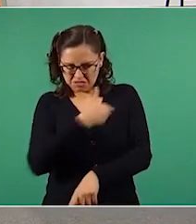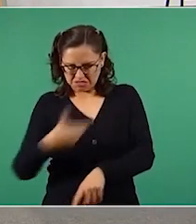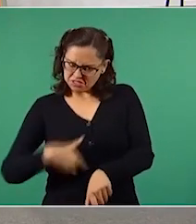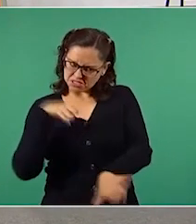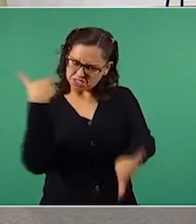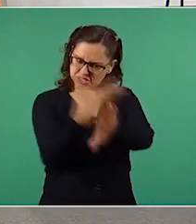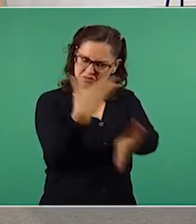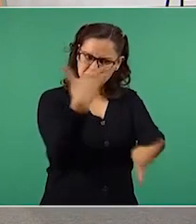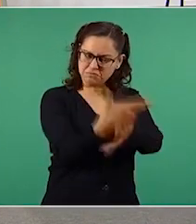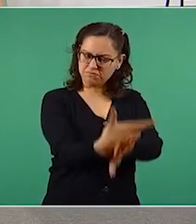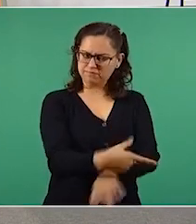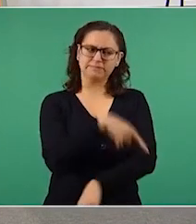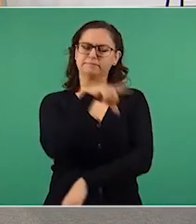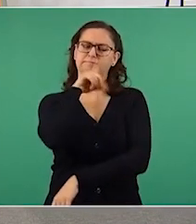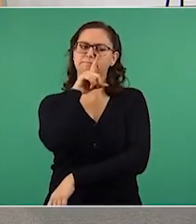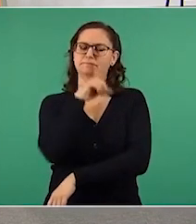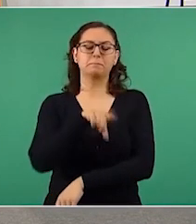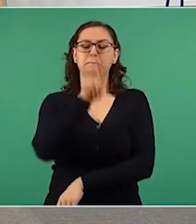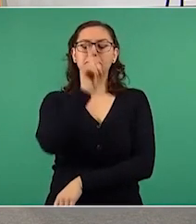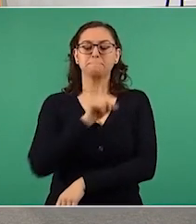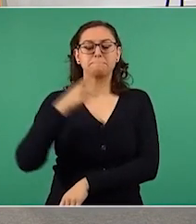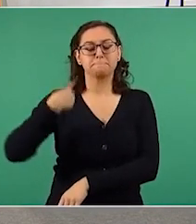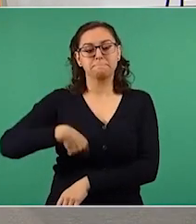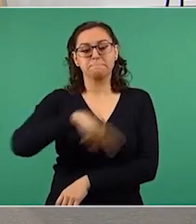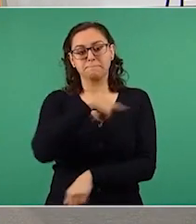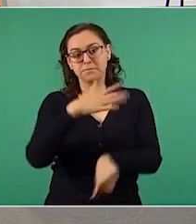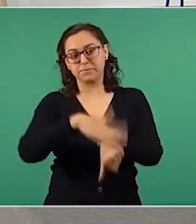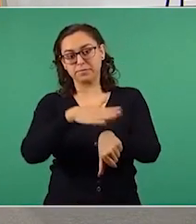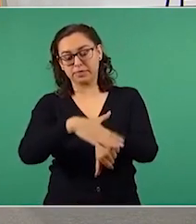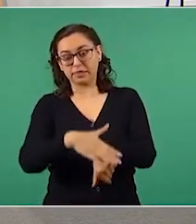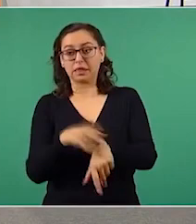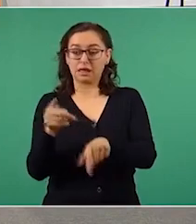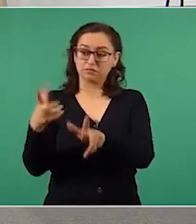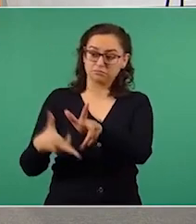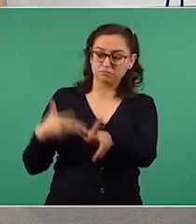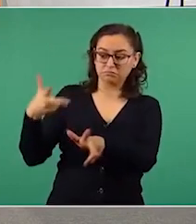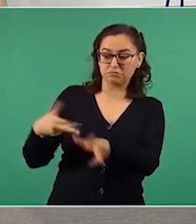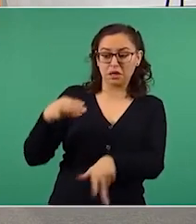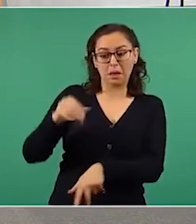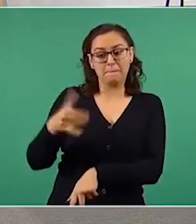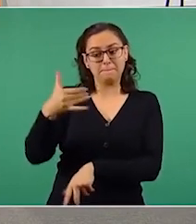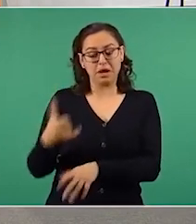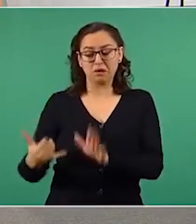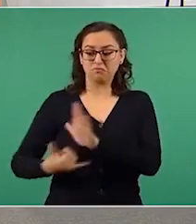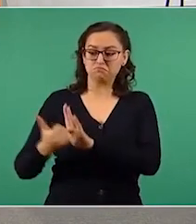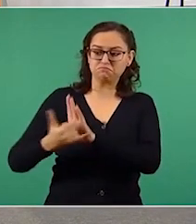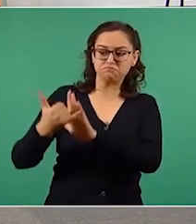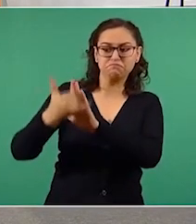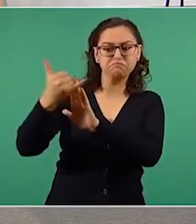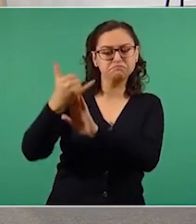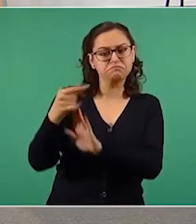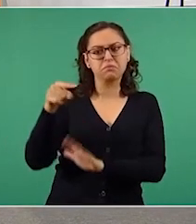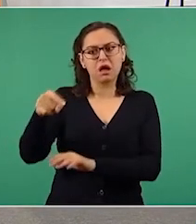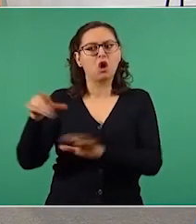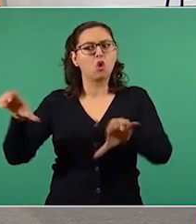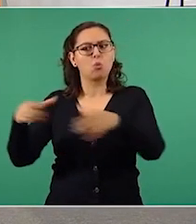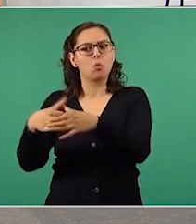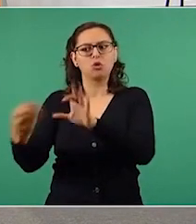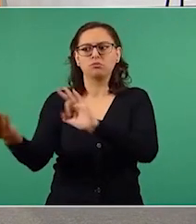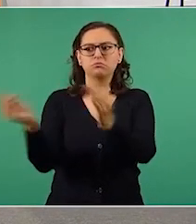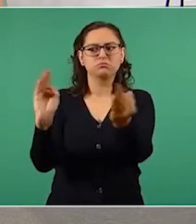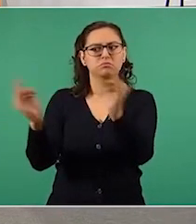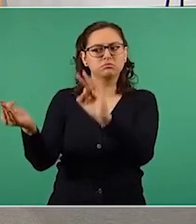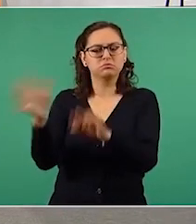dependencias del gobierno federal involucradas en la construcción del Tren Maya mantienen un diálogo permanente con las comunidades y